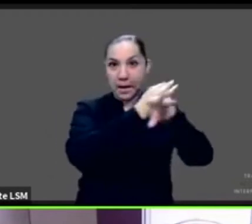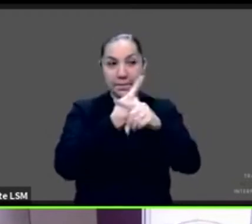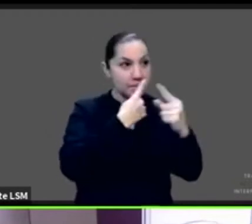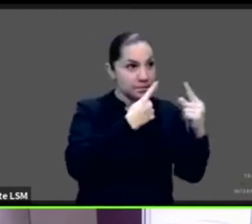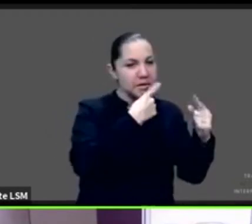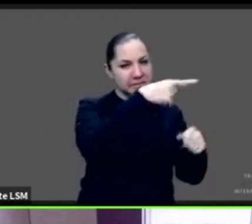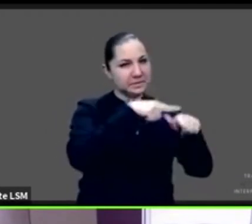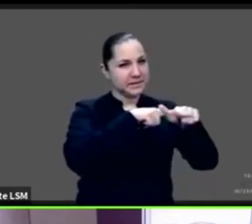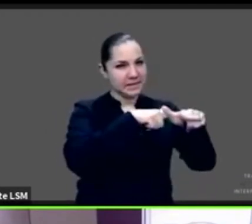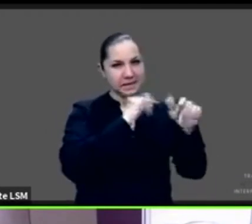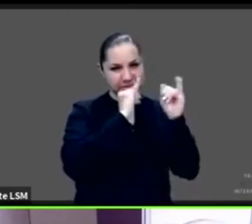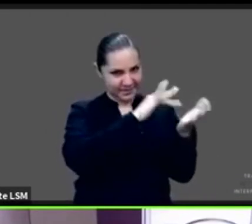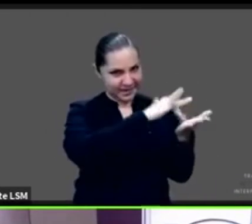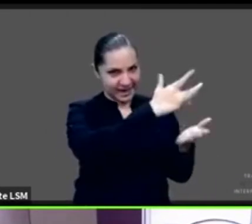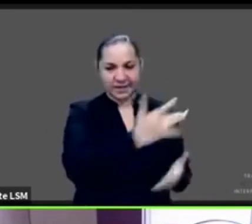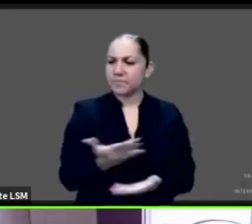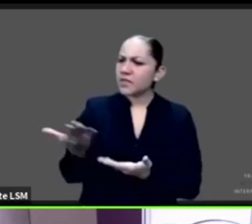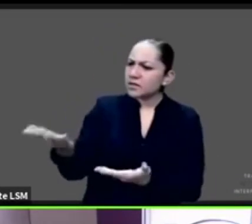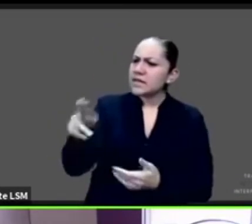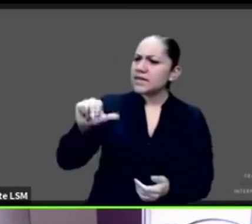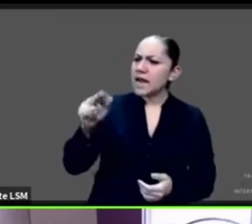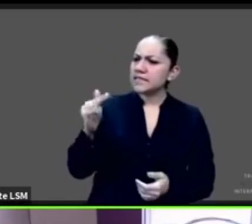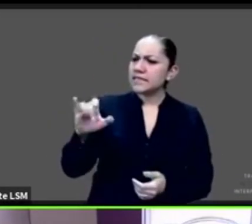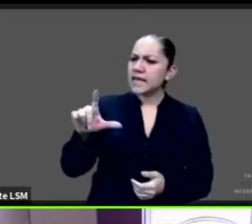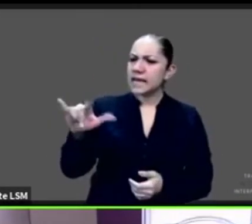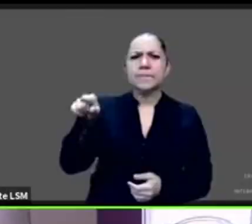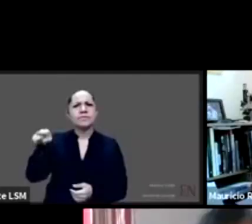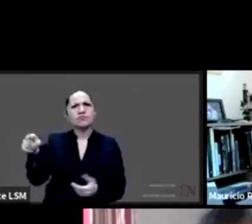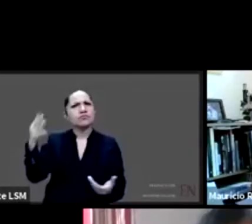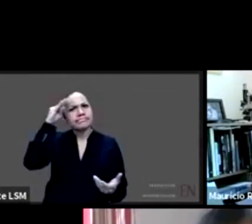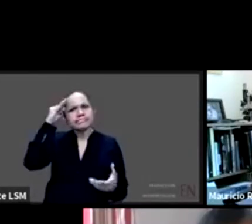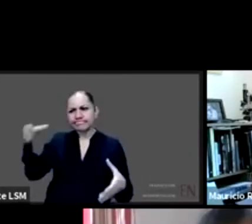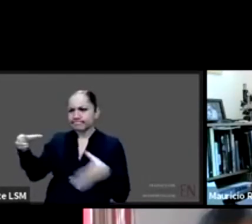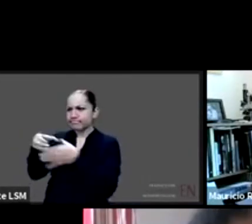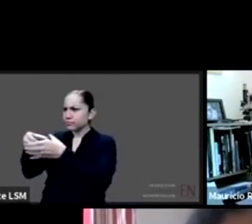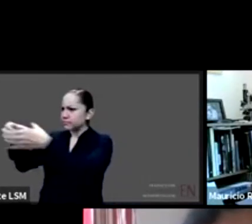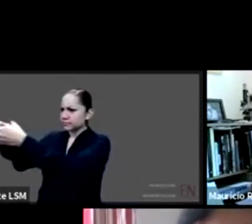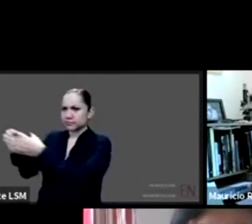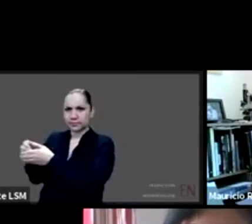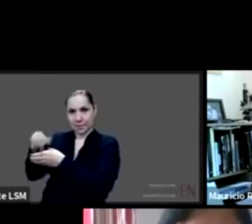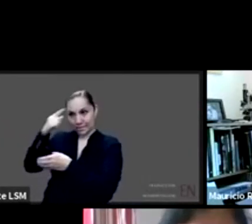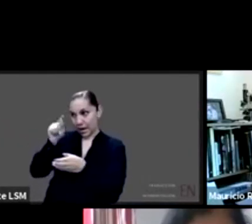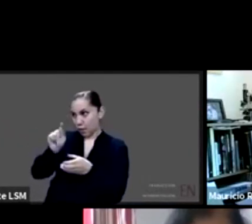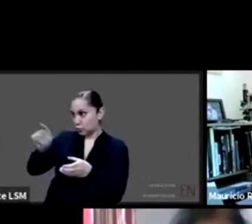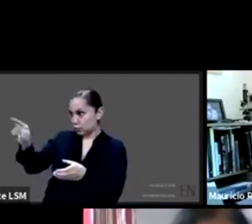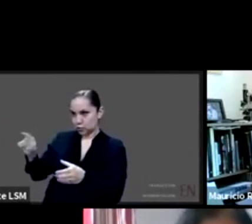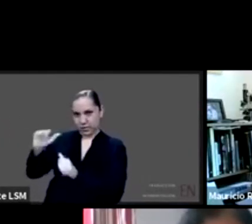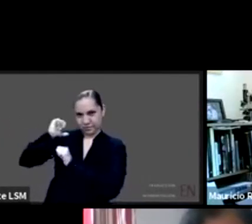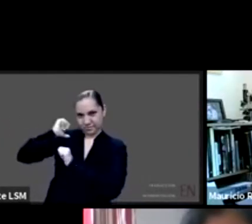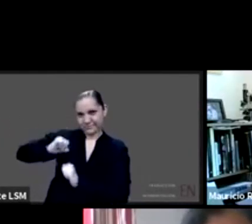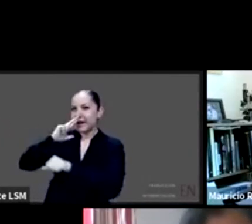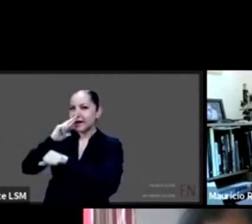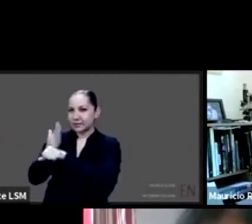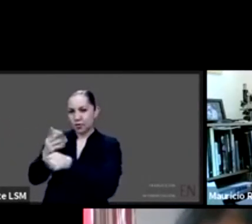¿cuál es el papel de los órganos autónomos para conseguir que este derecho se cumpla y suceda y se garantice esta